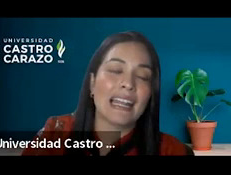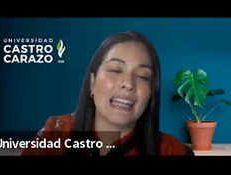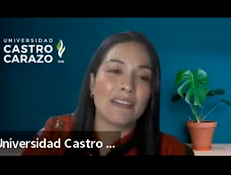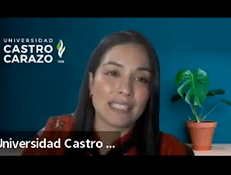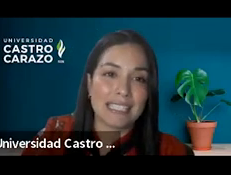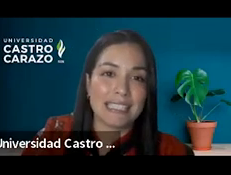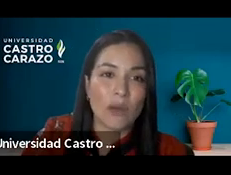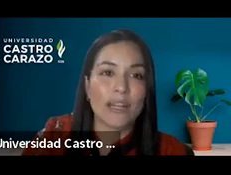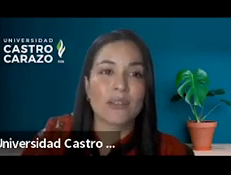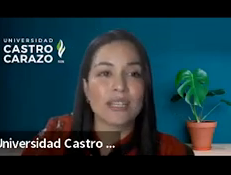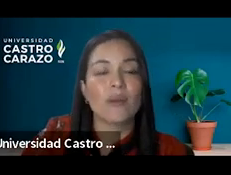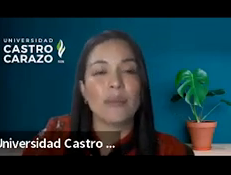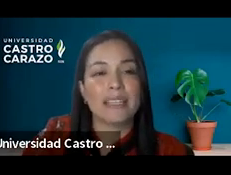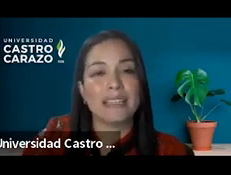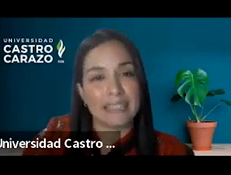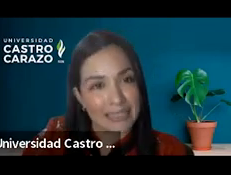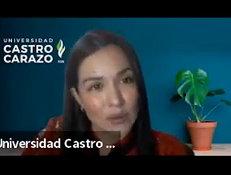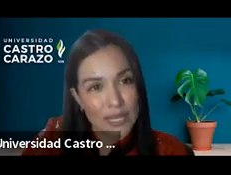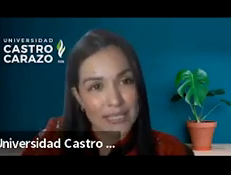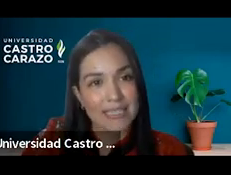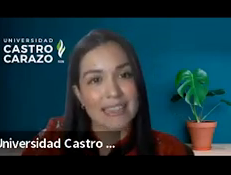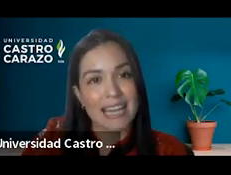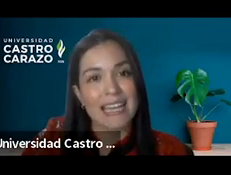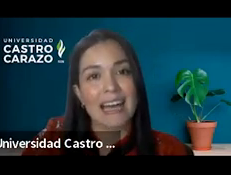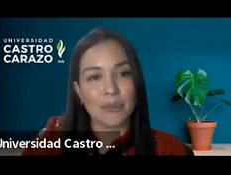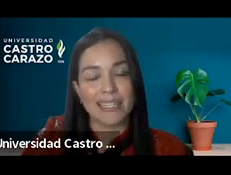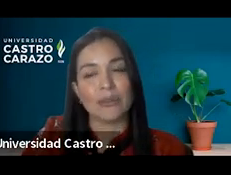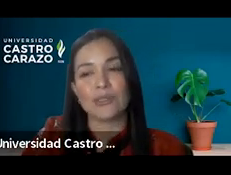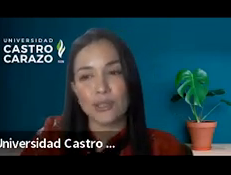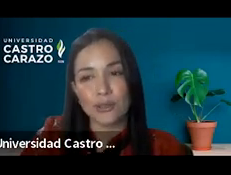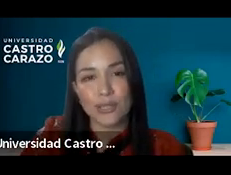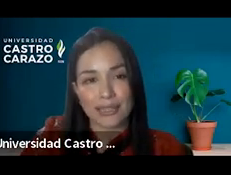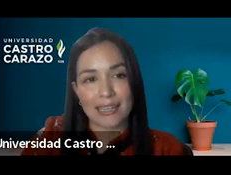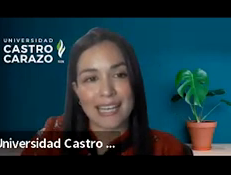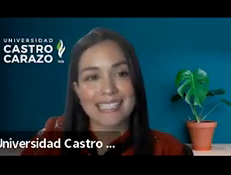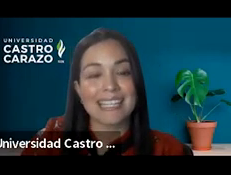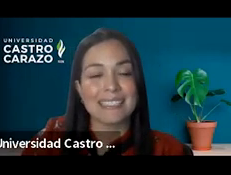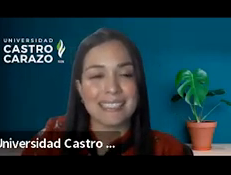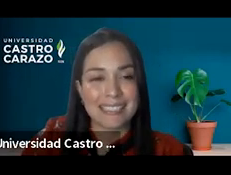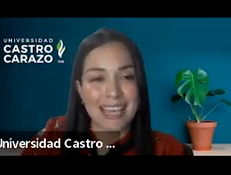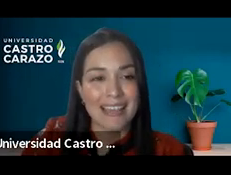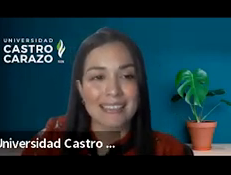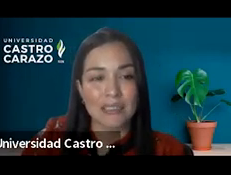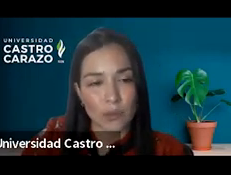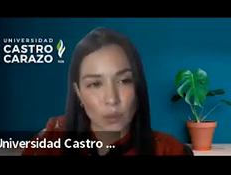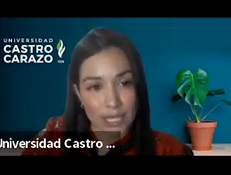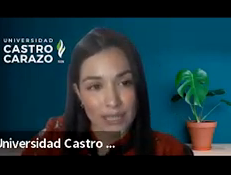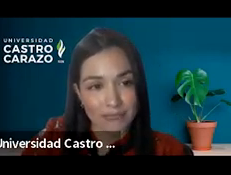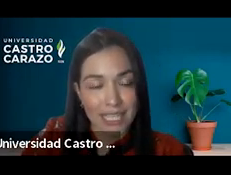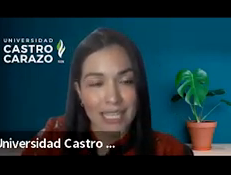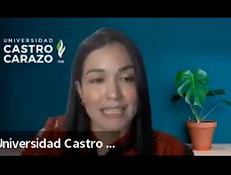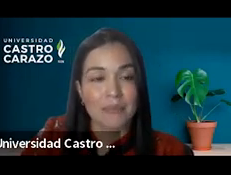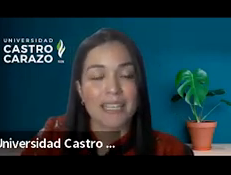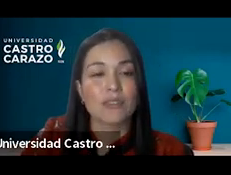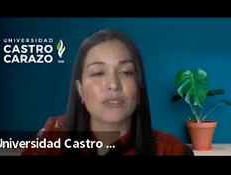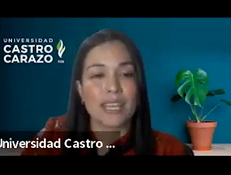la facilitadora que nos acompaña el día de hoy. Ella es Natalia Álvarado Soto. Natalia es licenciada en psicología,